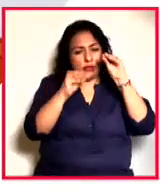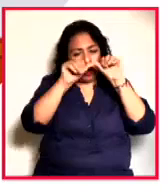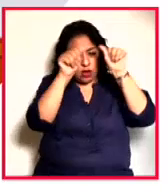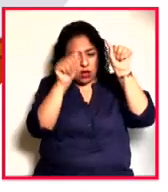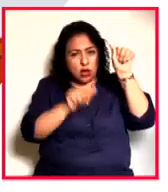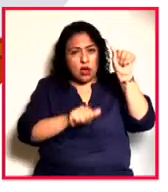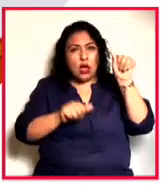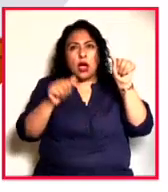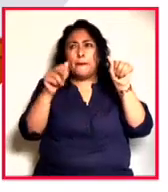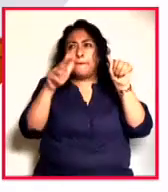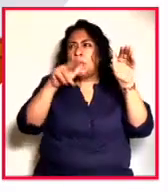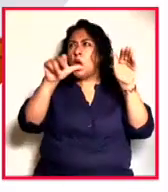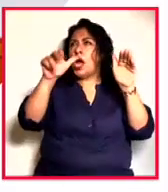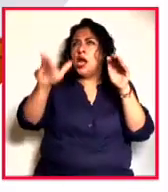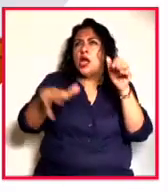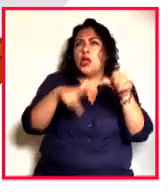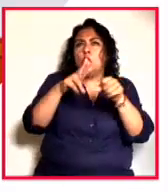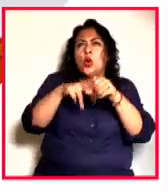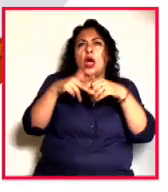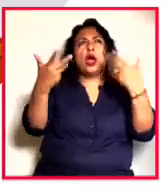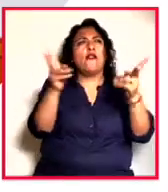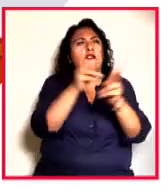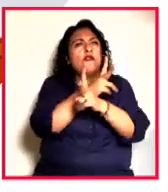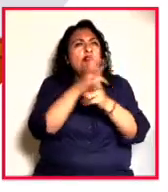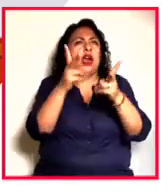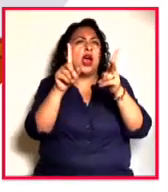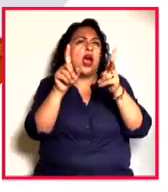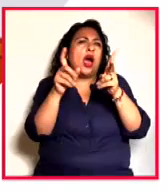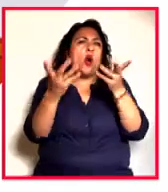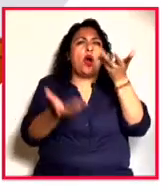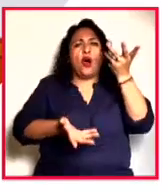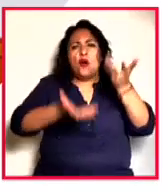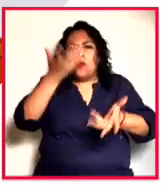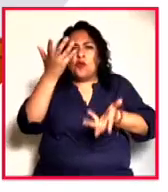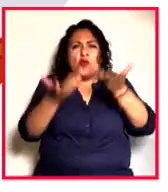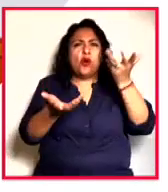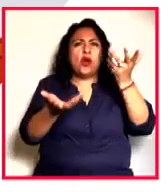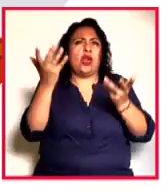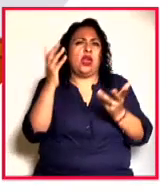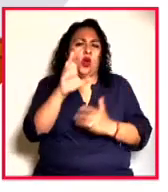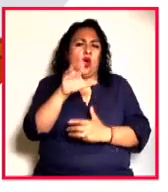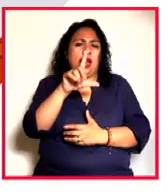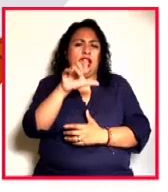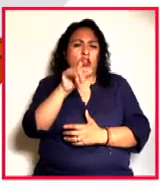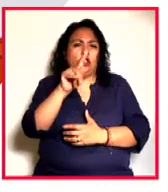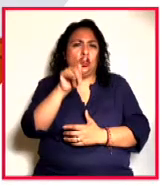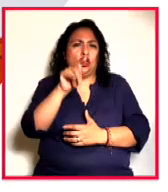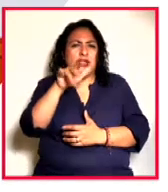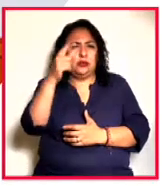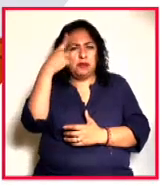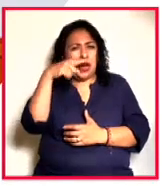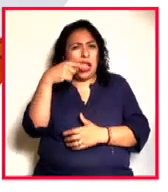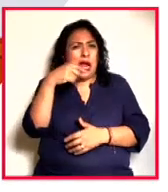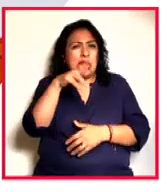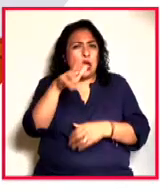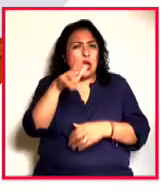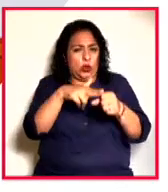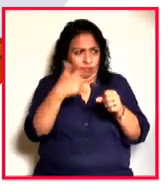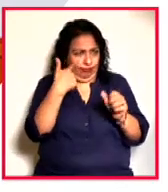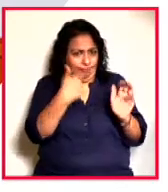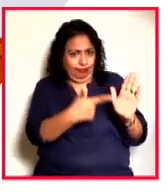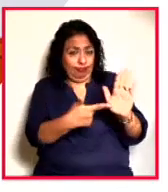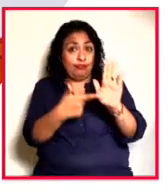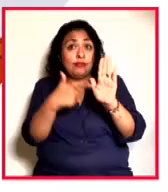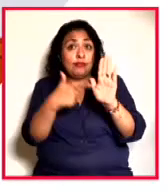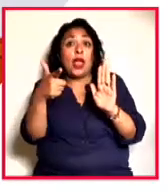a la naturaleza, al viento, al agua, al fuego, incluso al electrólisis para que la huella de la naturaleza se haga visible en